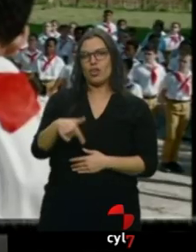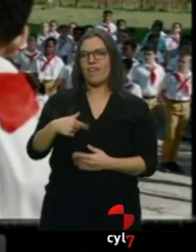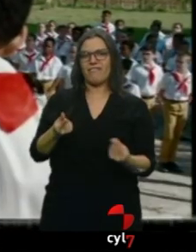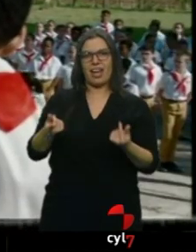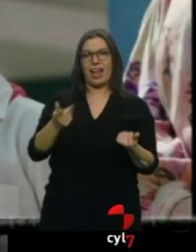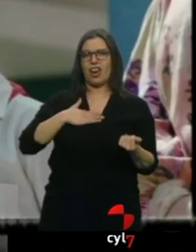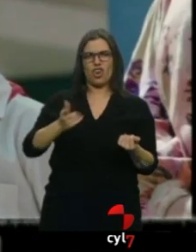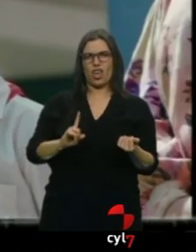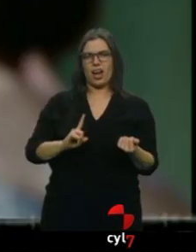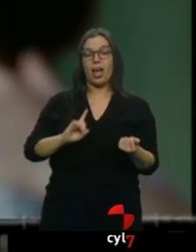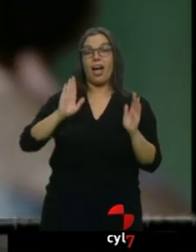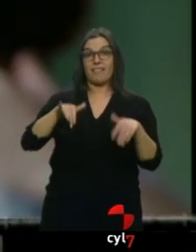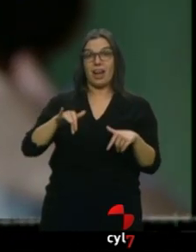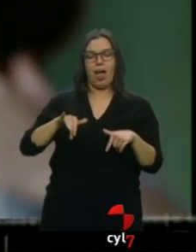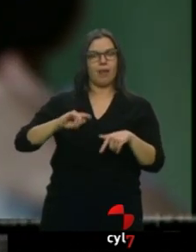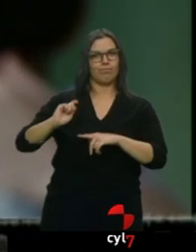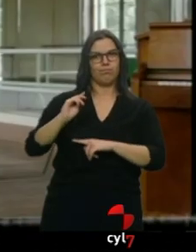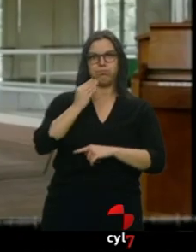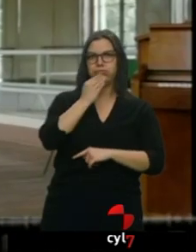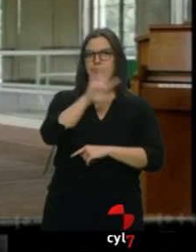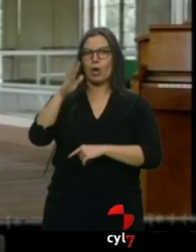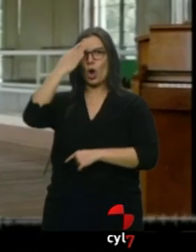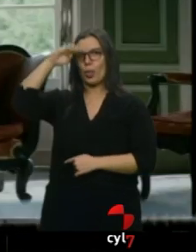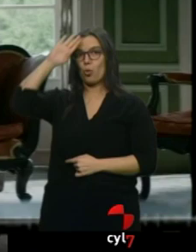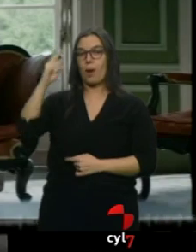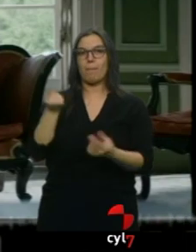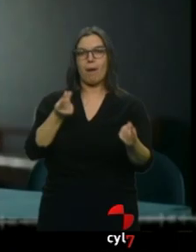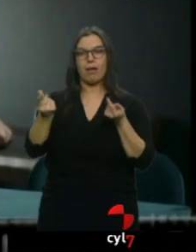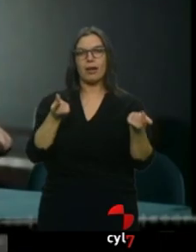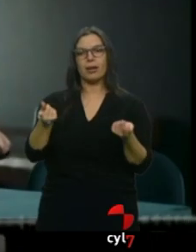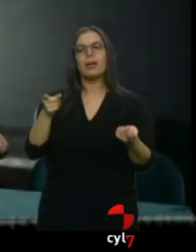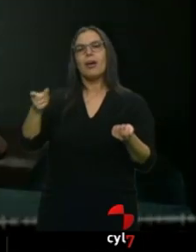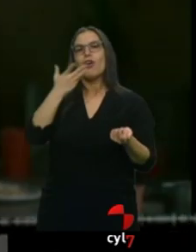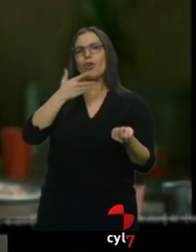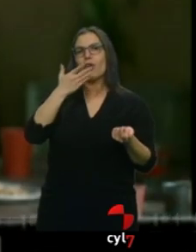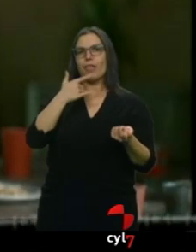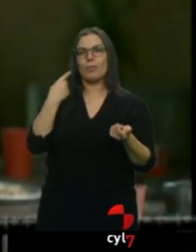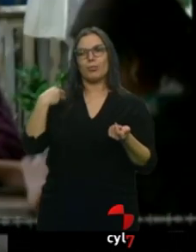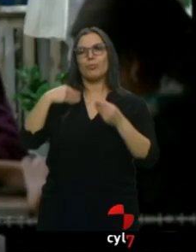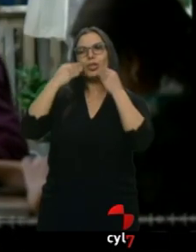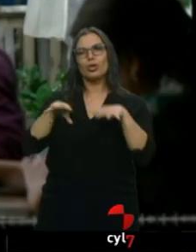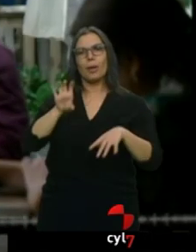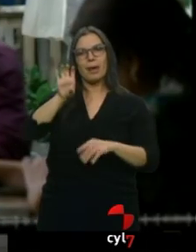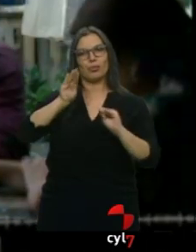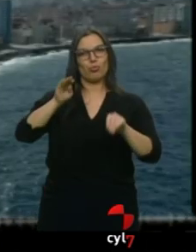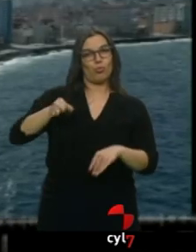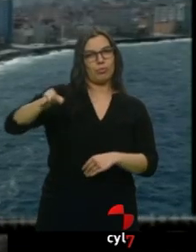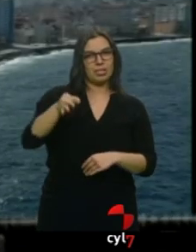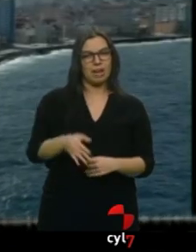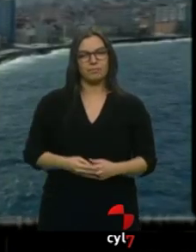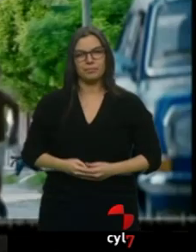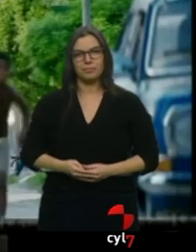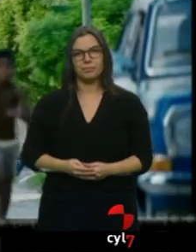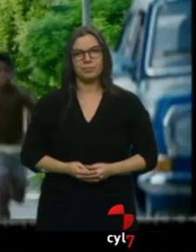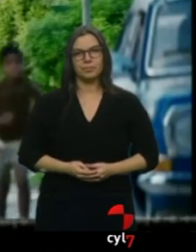de los mejores bailarines de Cuba, conocemos parte de la historia reciente de la isla. Una familia, un hogar. El arte, tu hogar, coño.